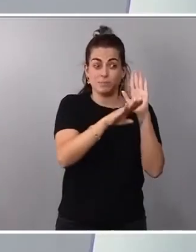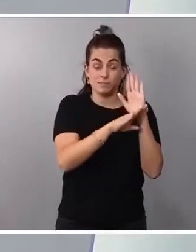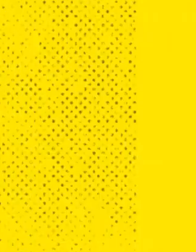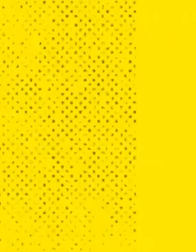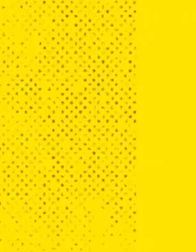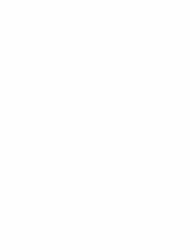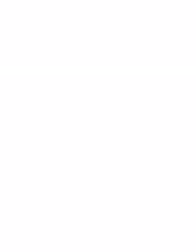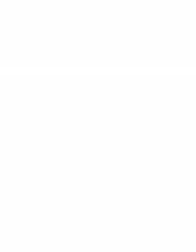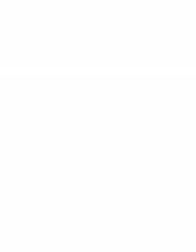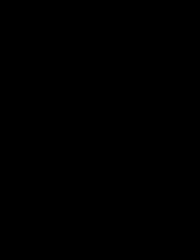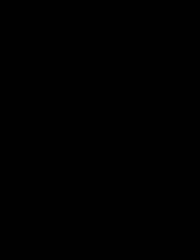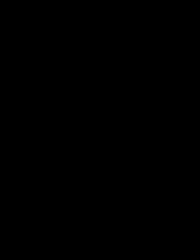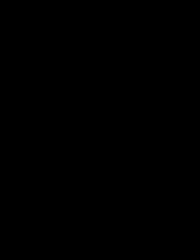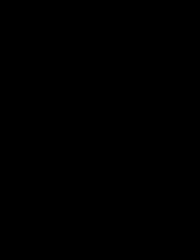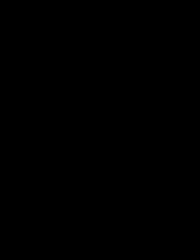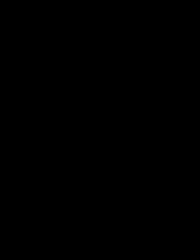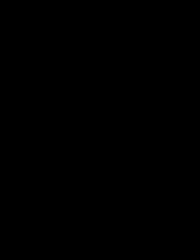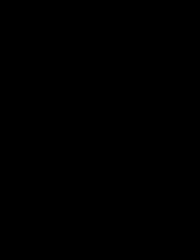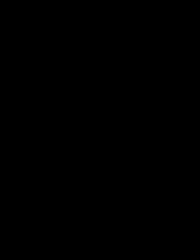autónomas.